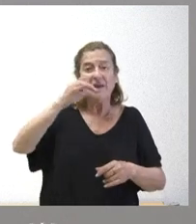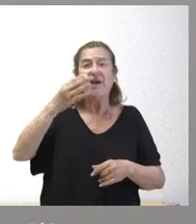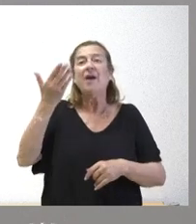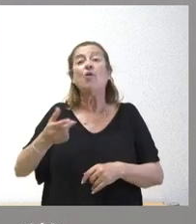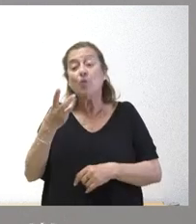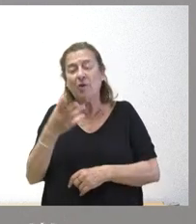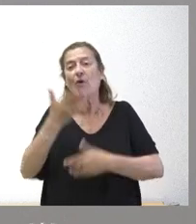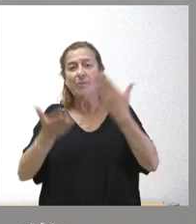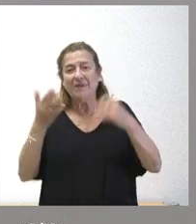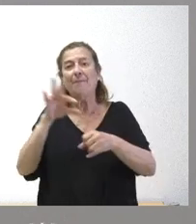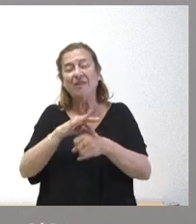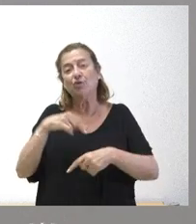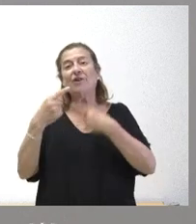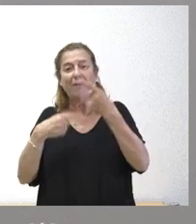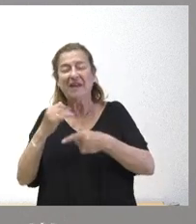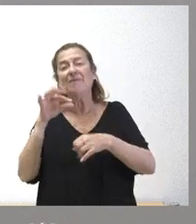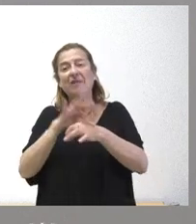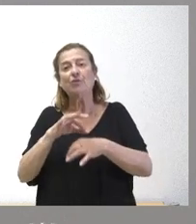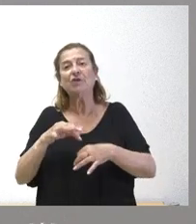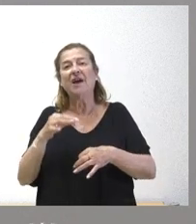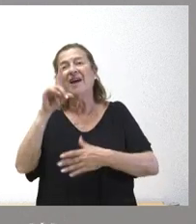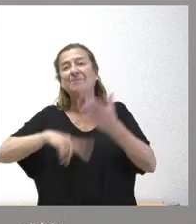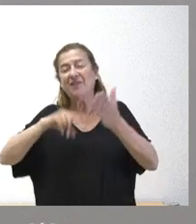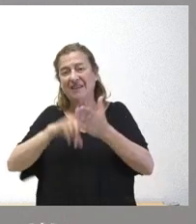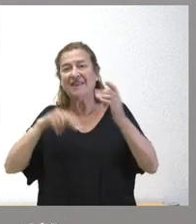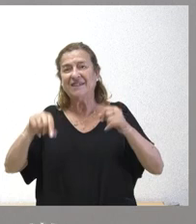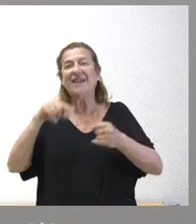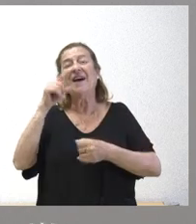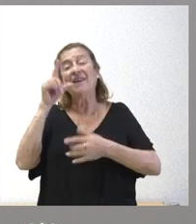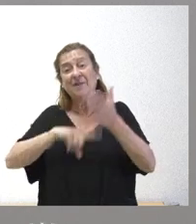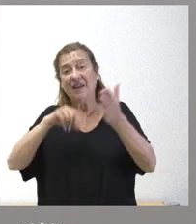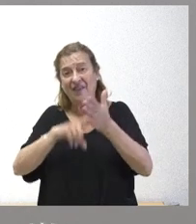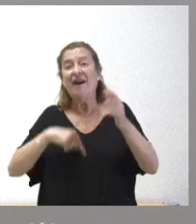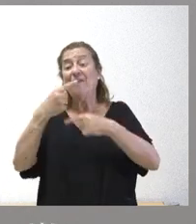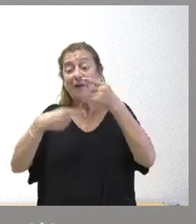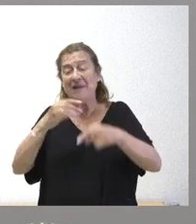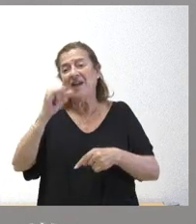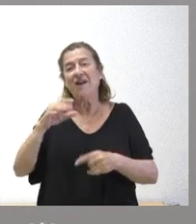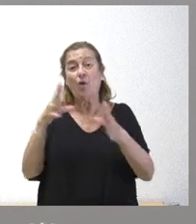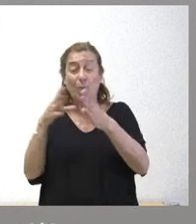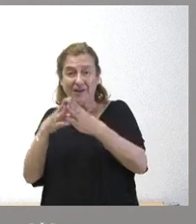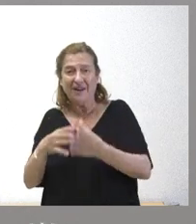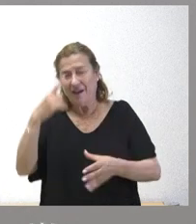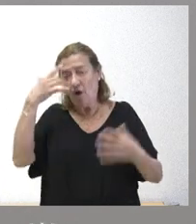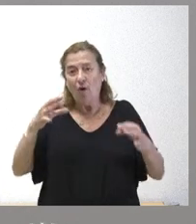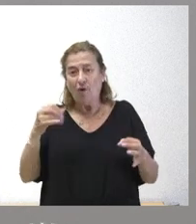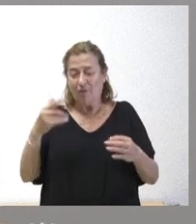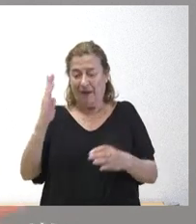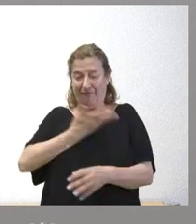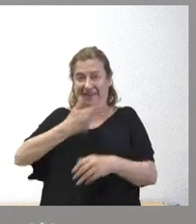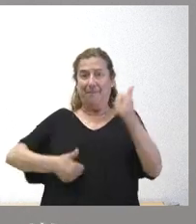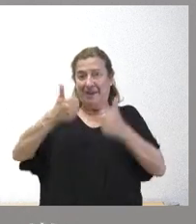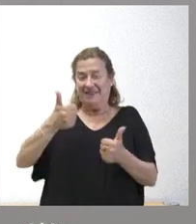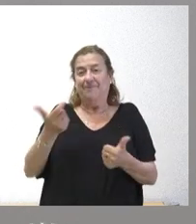y médicos especialistas en esta especialidad de familia y comunitaria que lógicamente nos toca más de lleno no